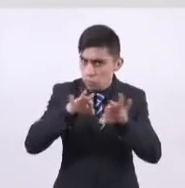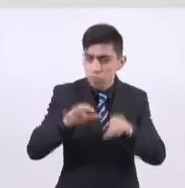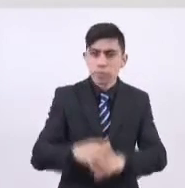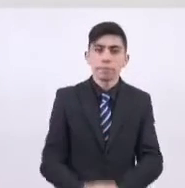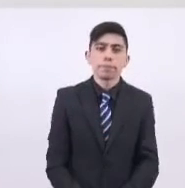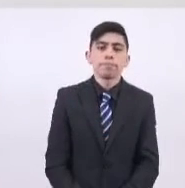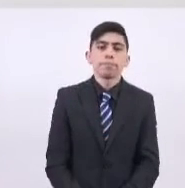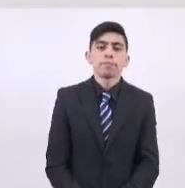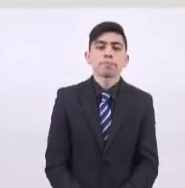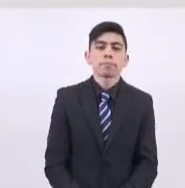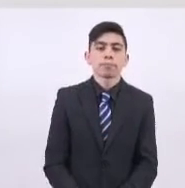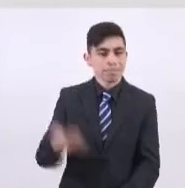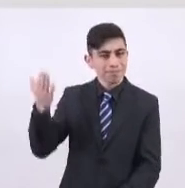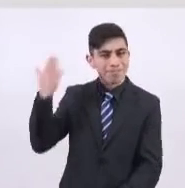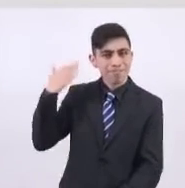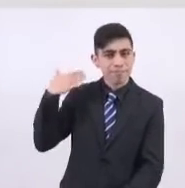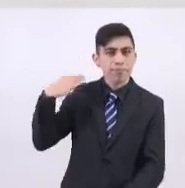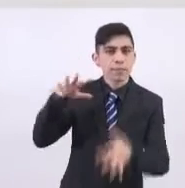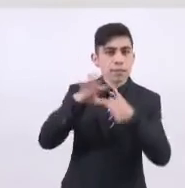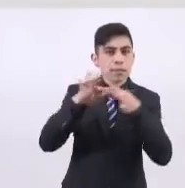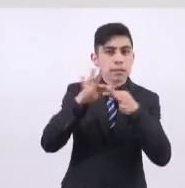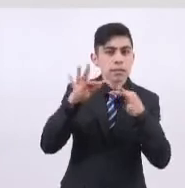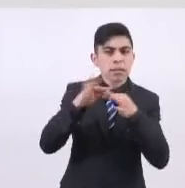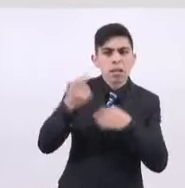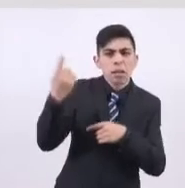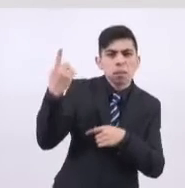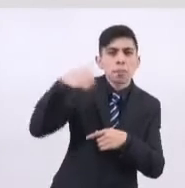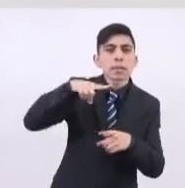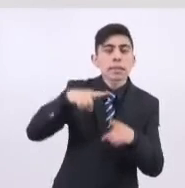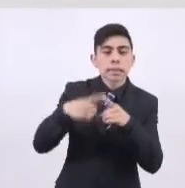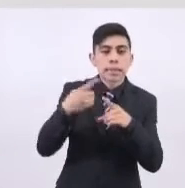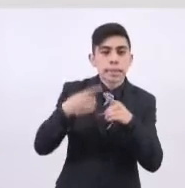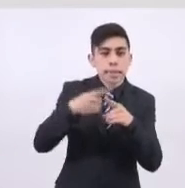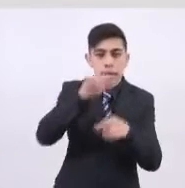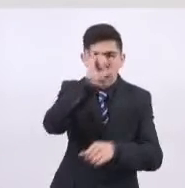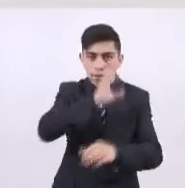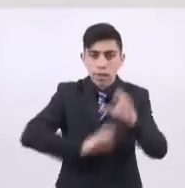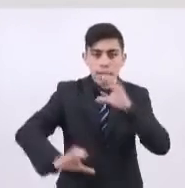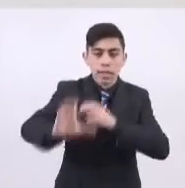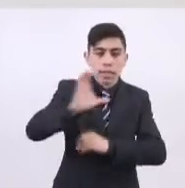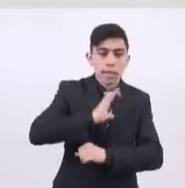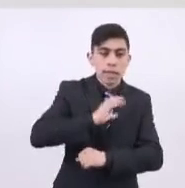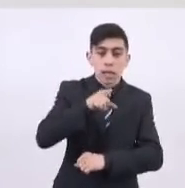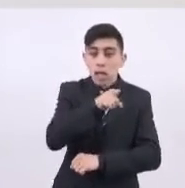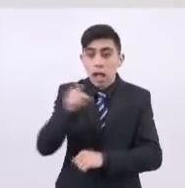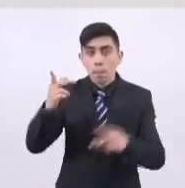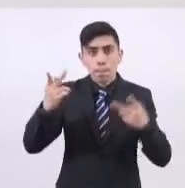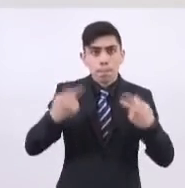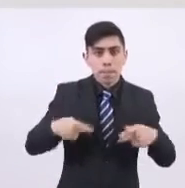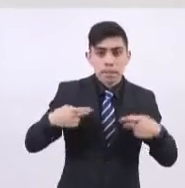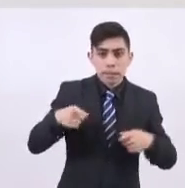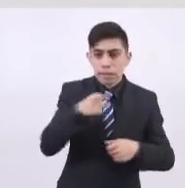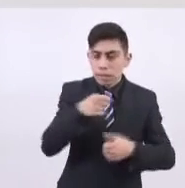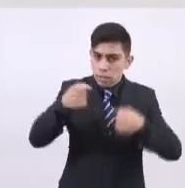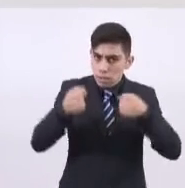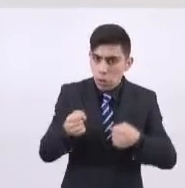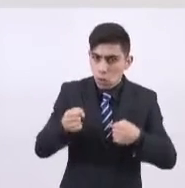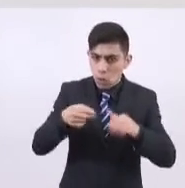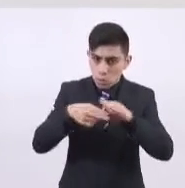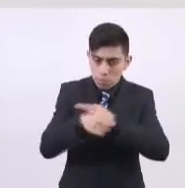Como he mencionado, es una instrucción de la jefa de gobierno garantizar a los usuarios un metro seguro y eficiente.